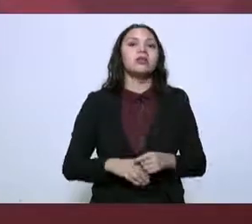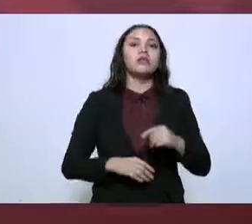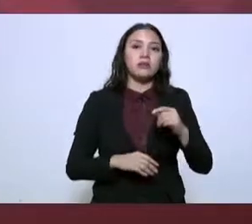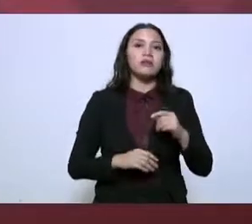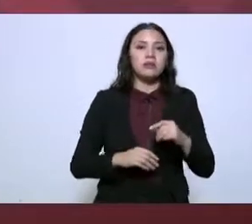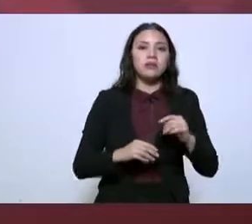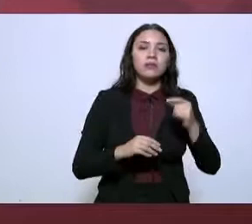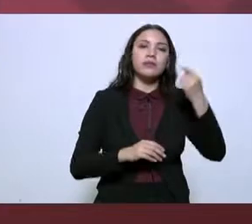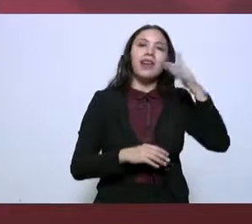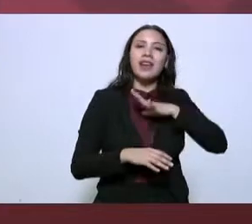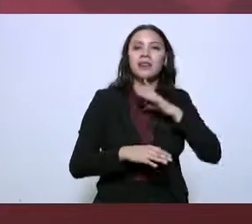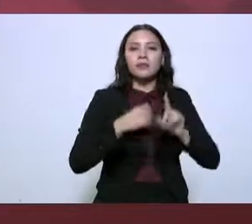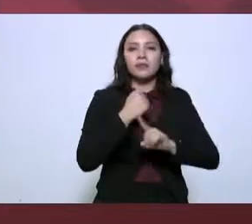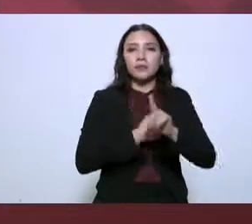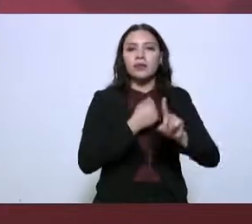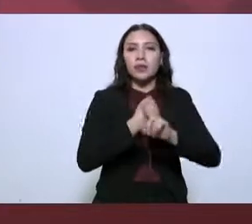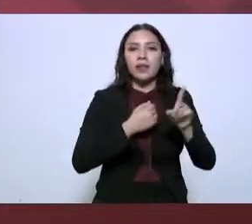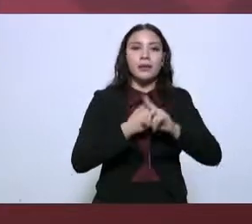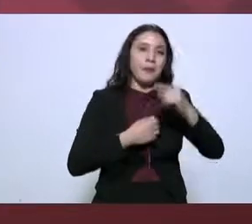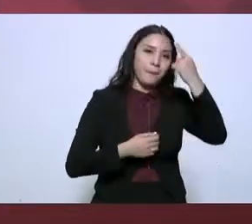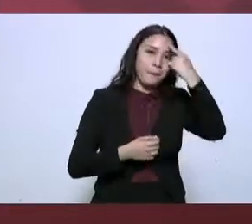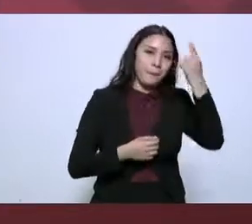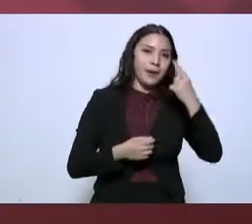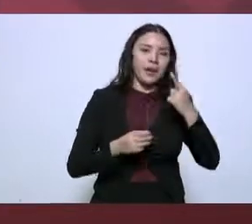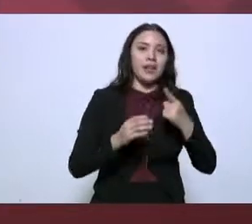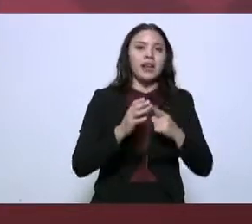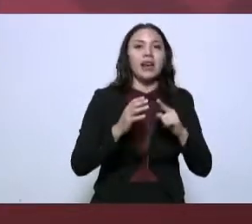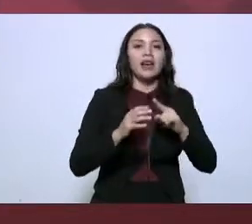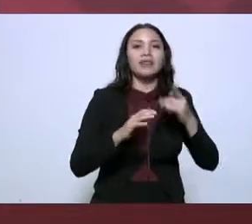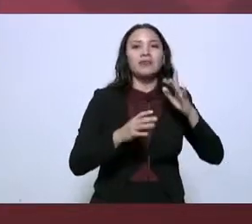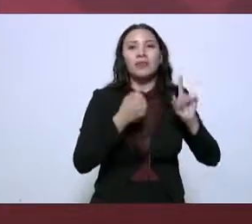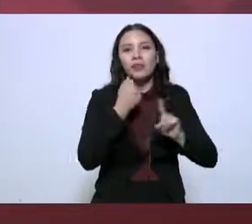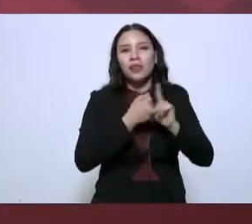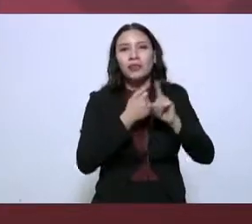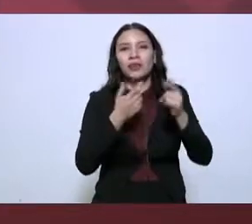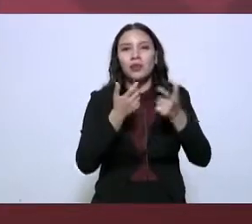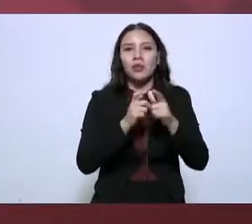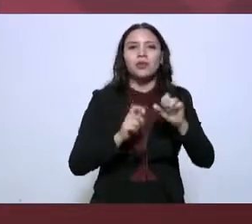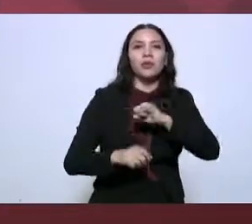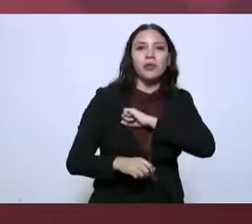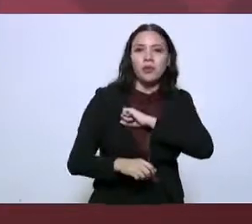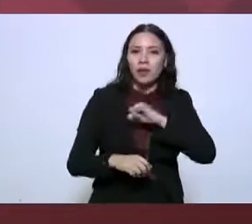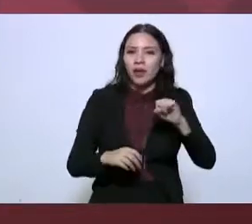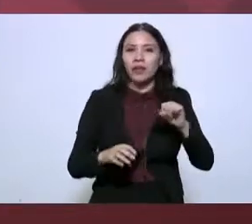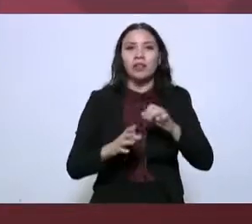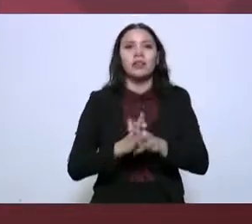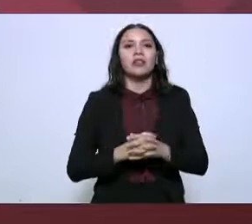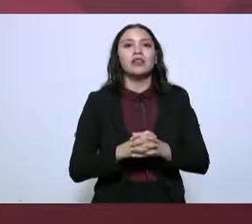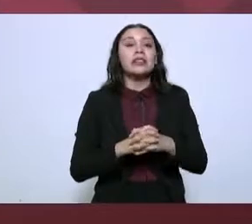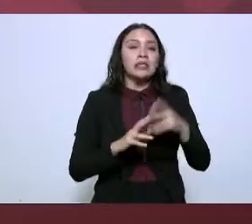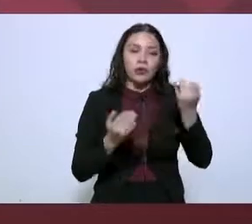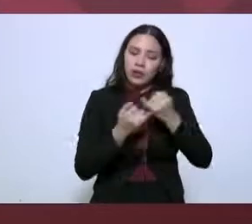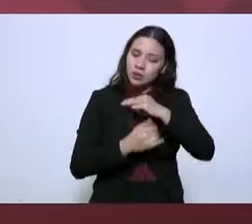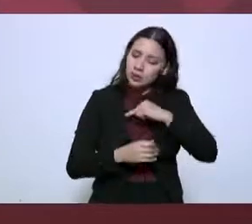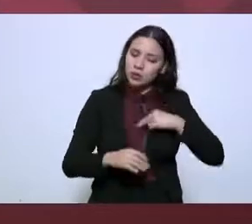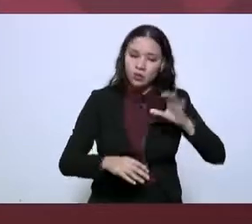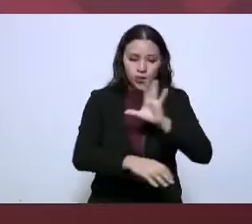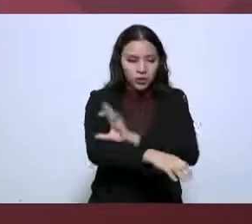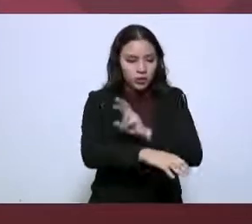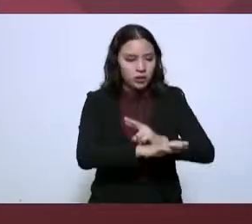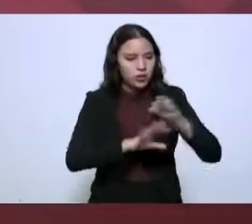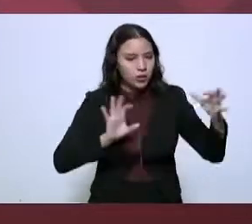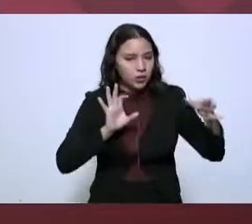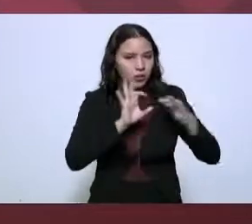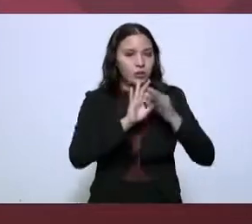tienen problemática delincuencial y que la coordinación de acciones